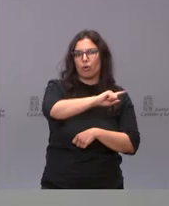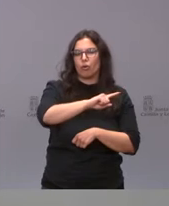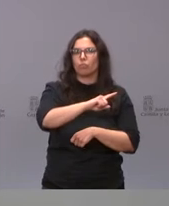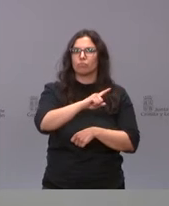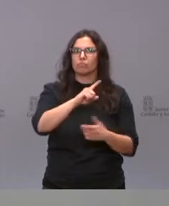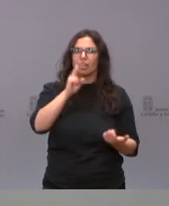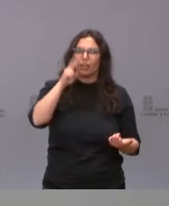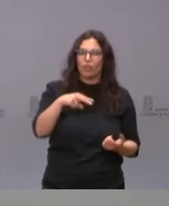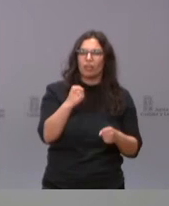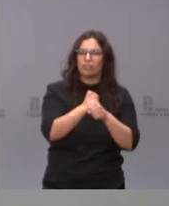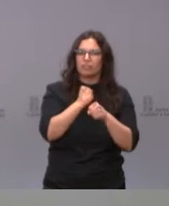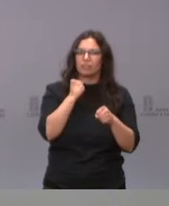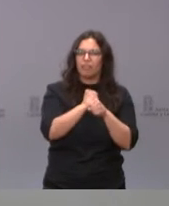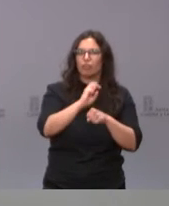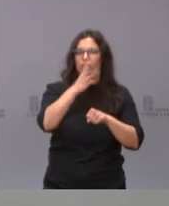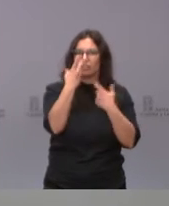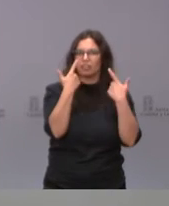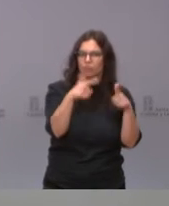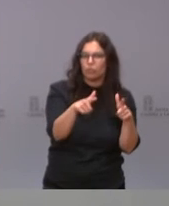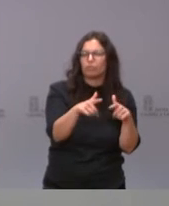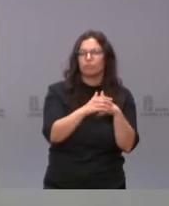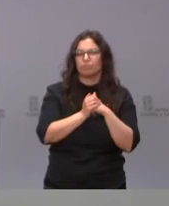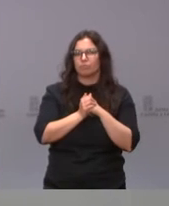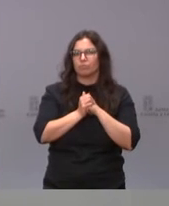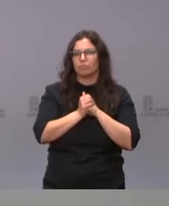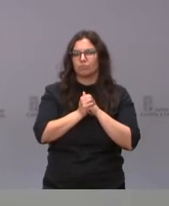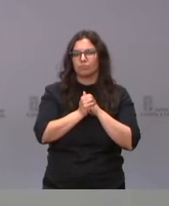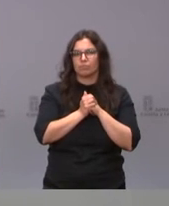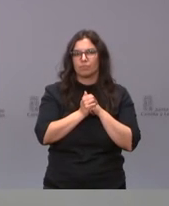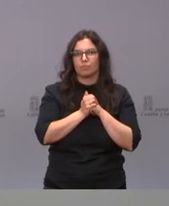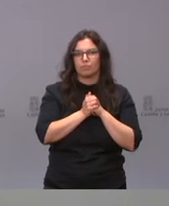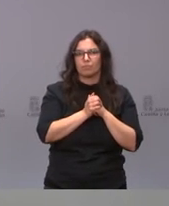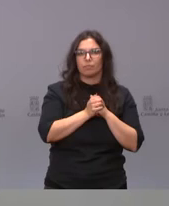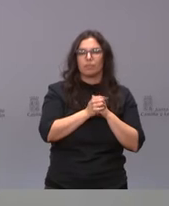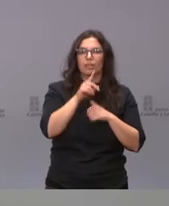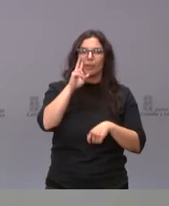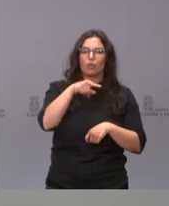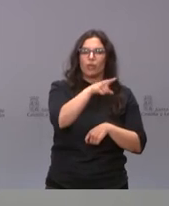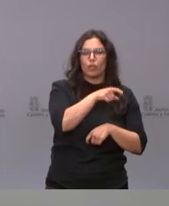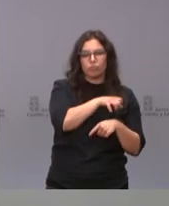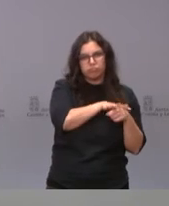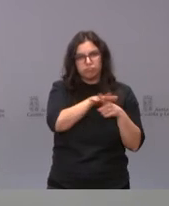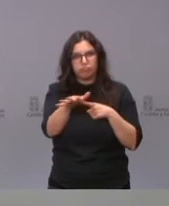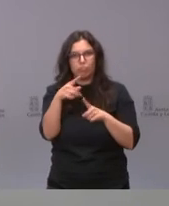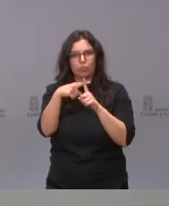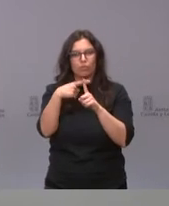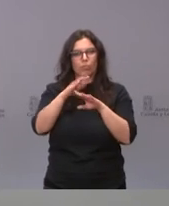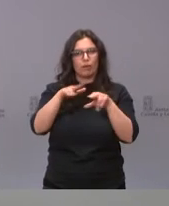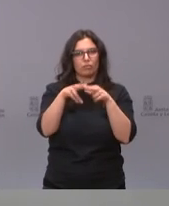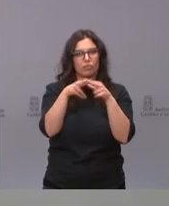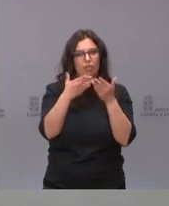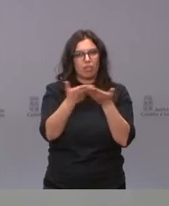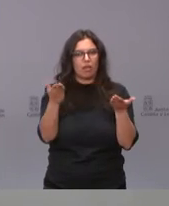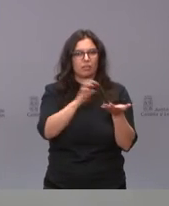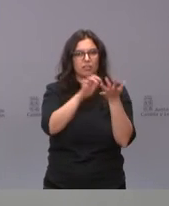reconocer la labor del tercer sector, lo que aportan a la sociedad de Castilla y León y